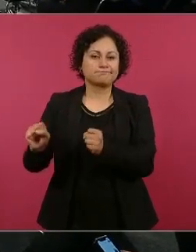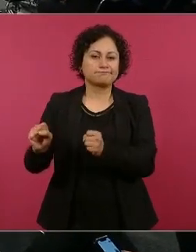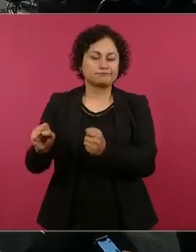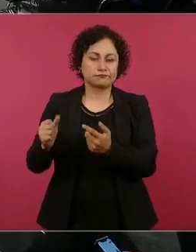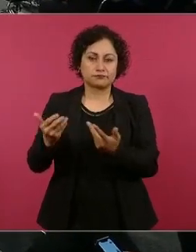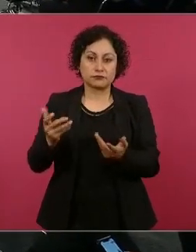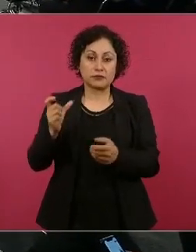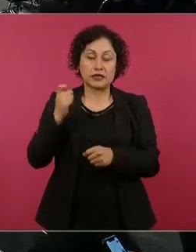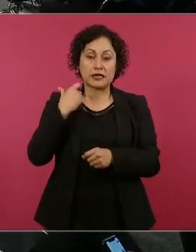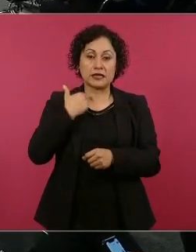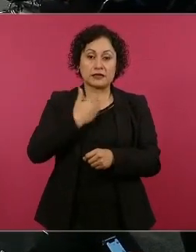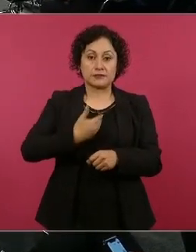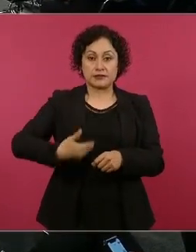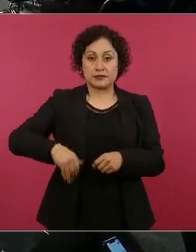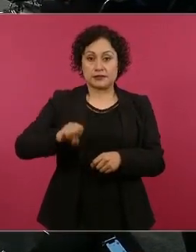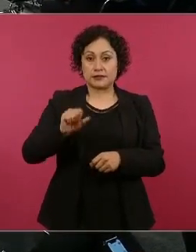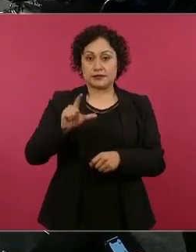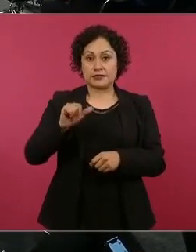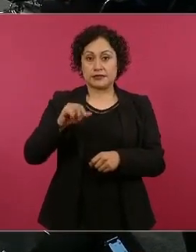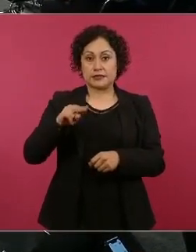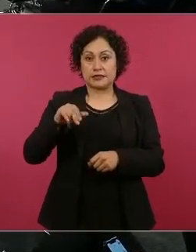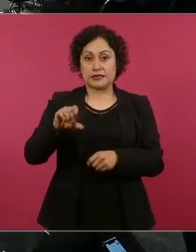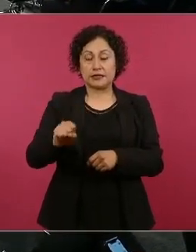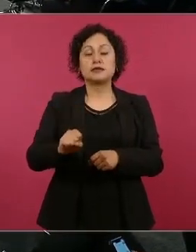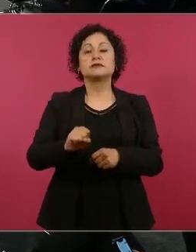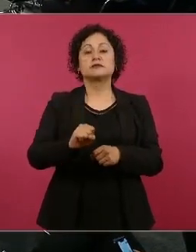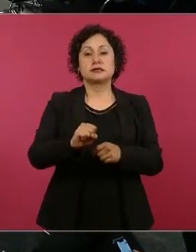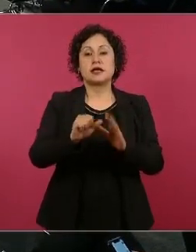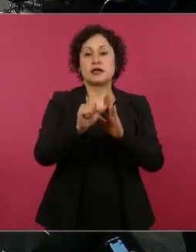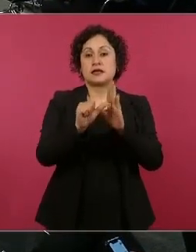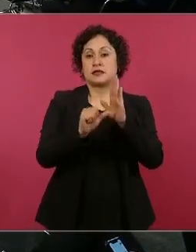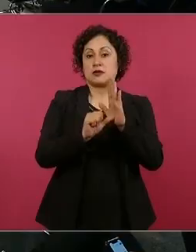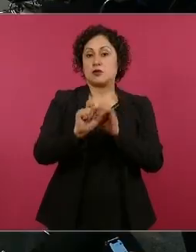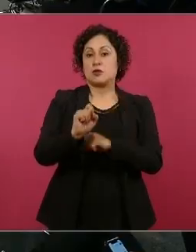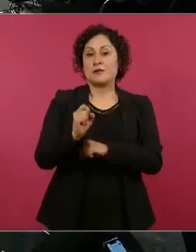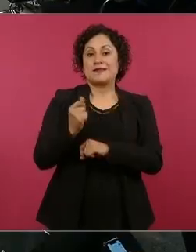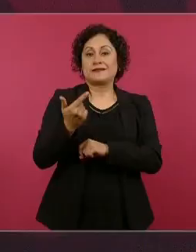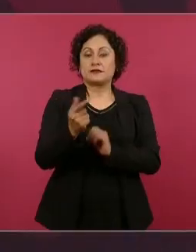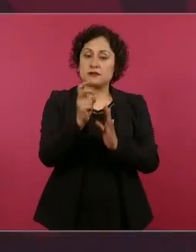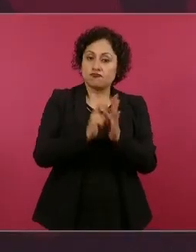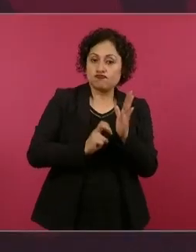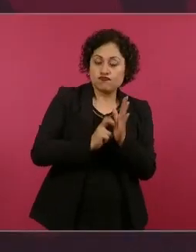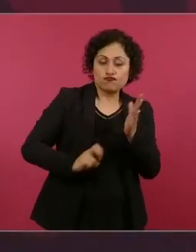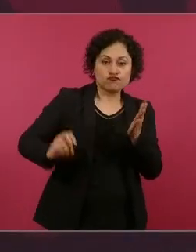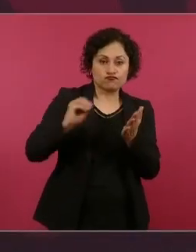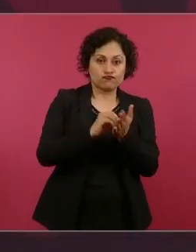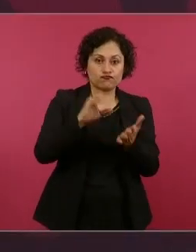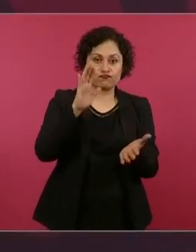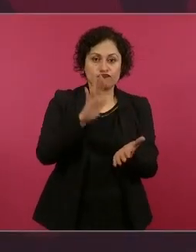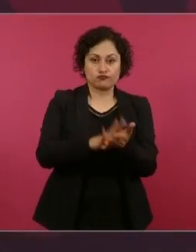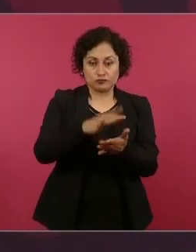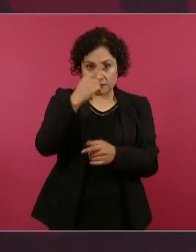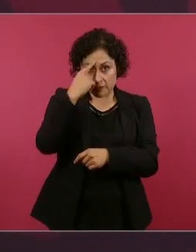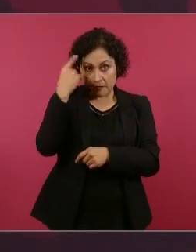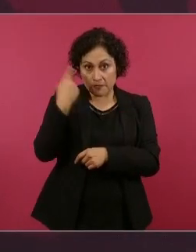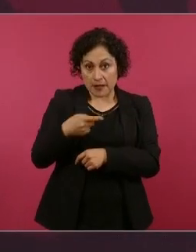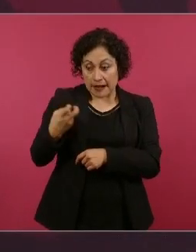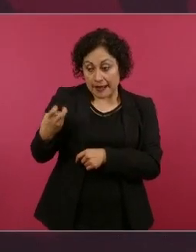Salinas reforma el artículo 27 para poner las tierras ejidales al mercado.